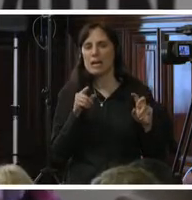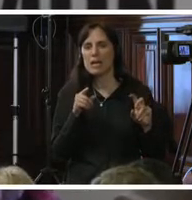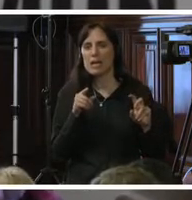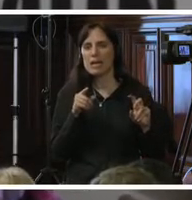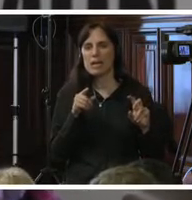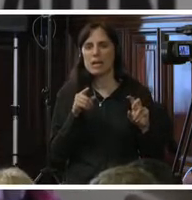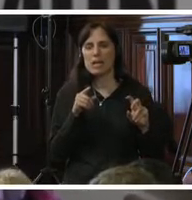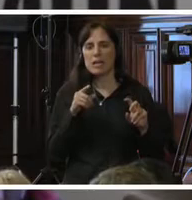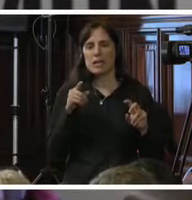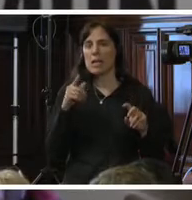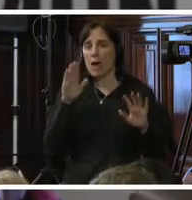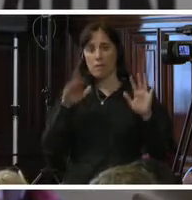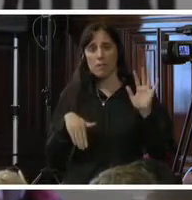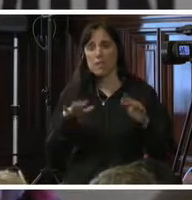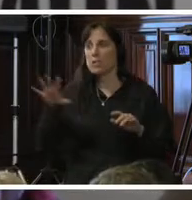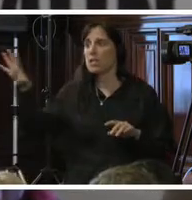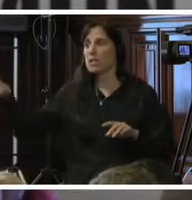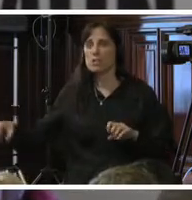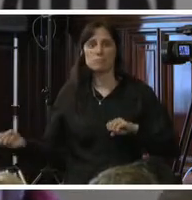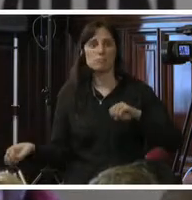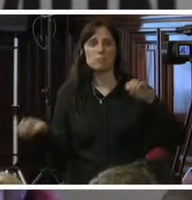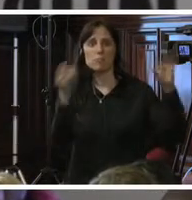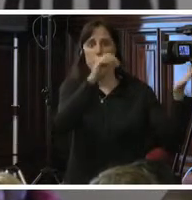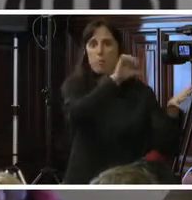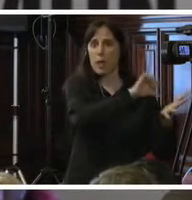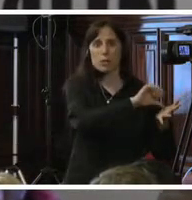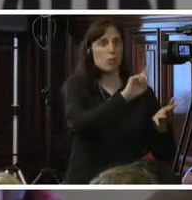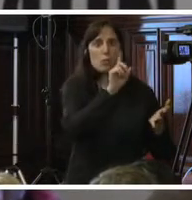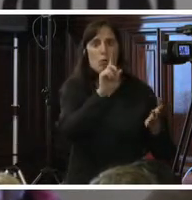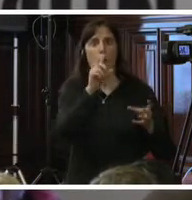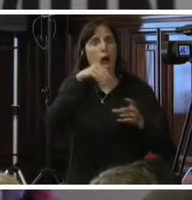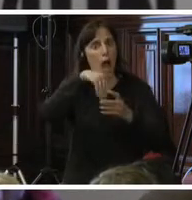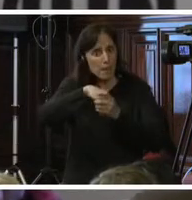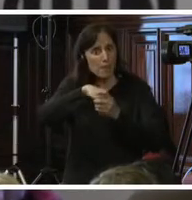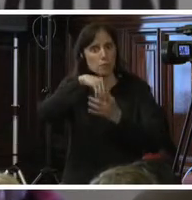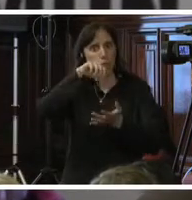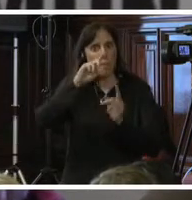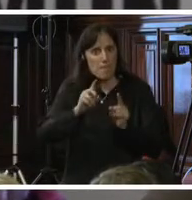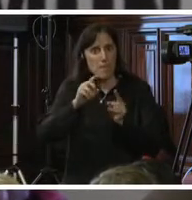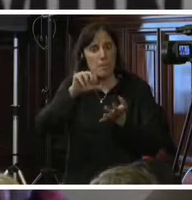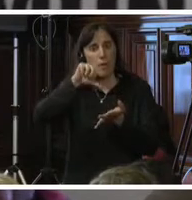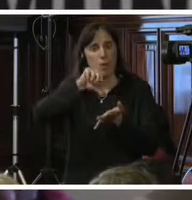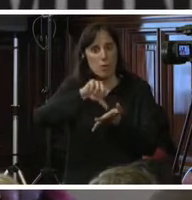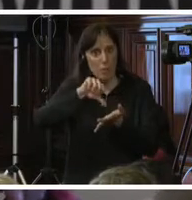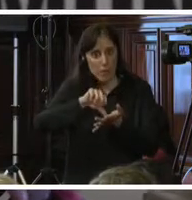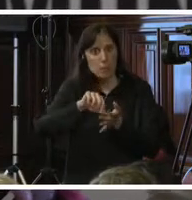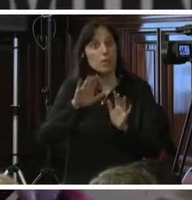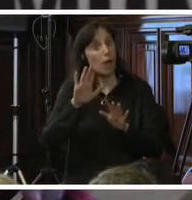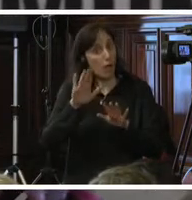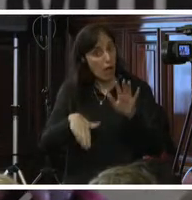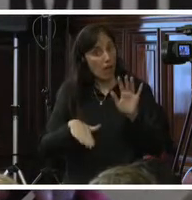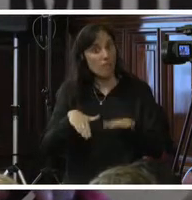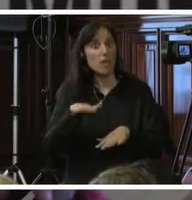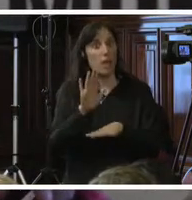trata interna en nuestros respectivos países, porque eso también existe, eso ocurre muy a